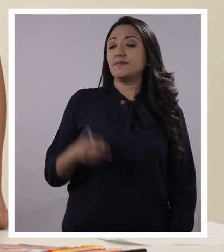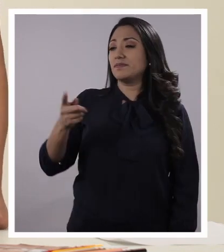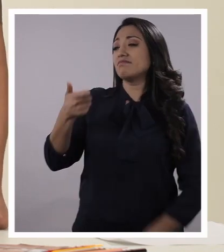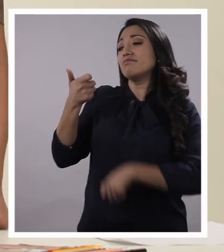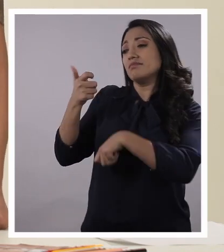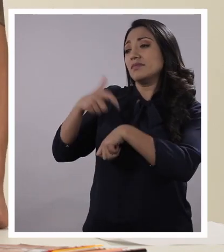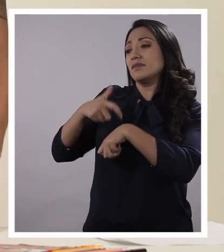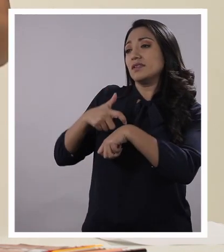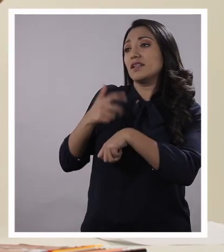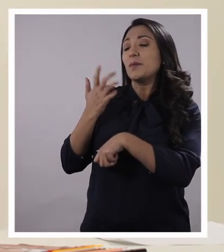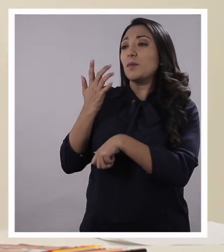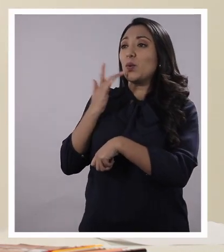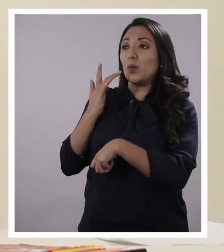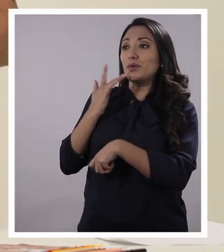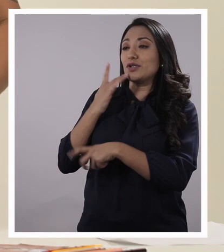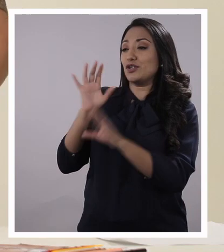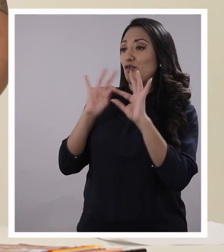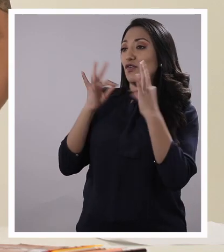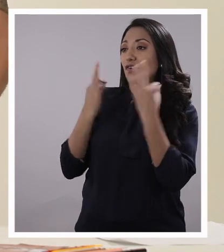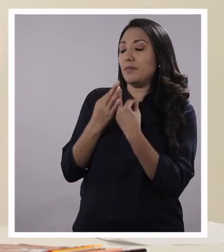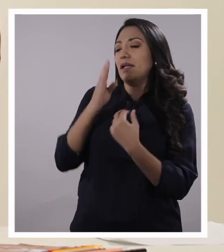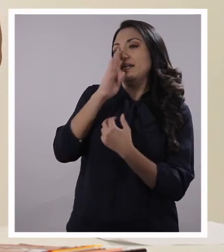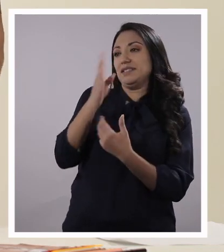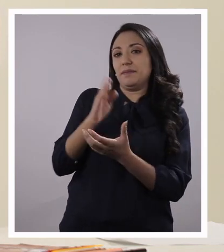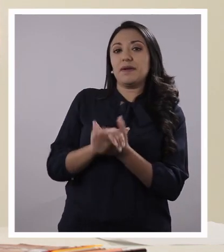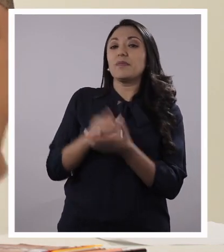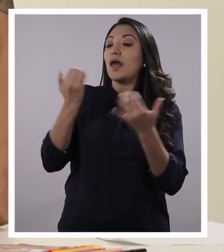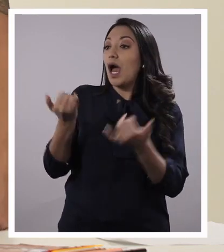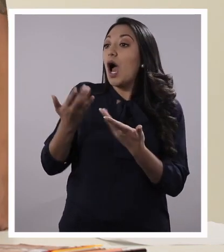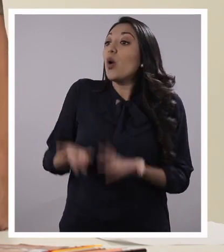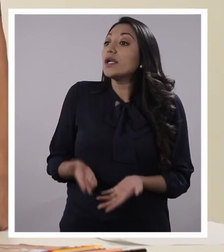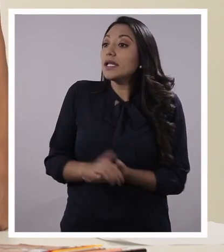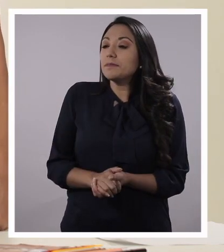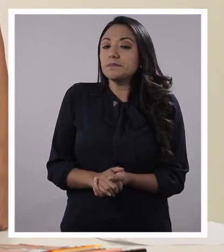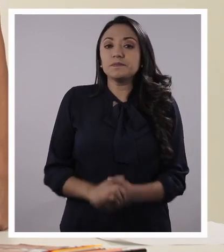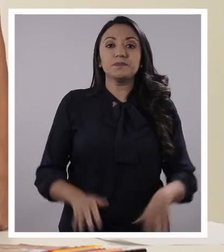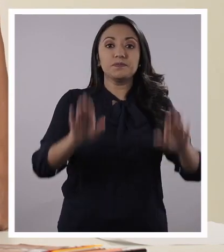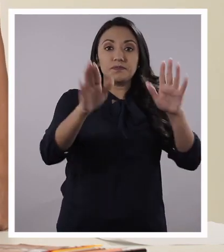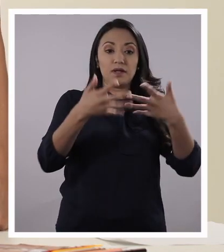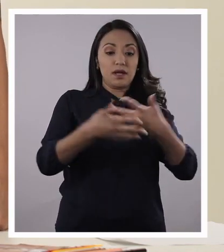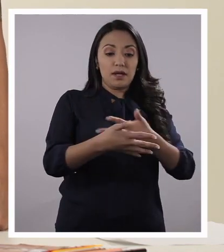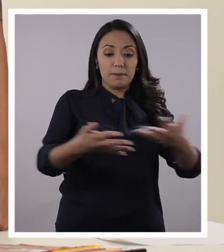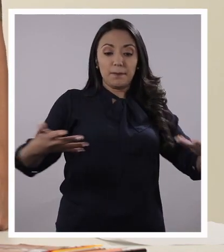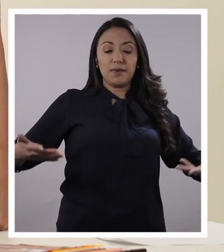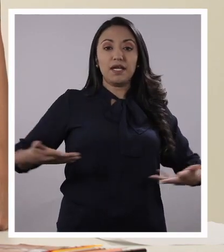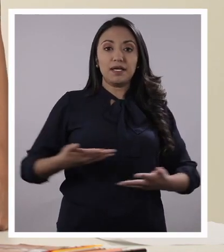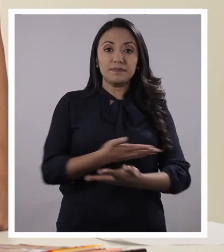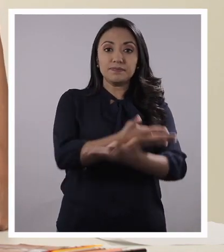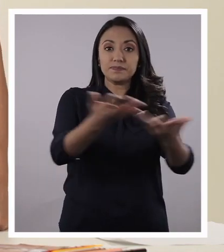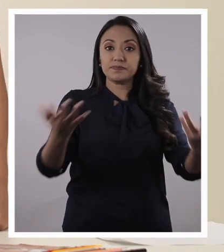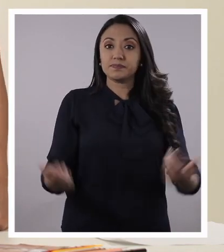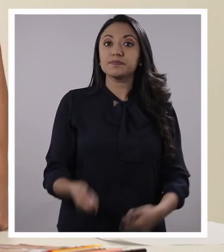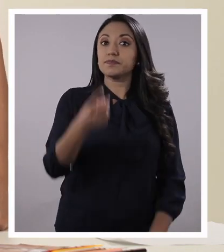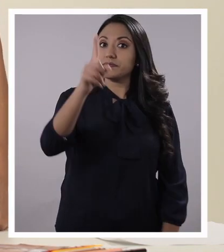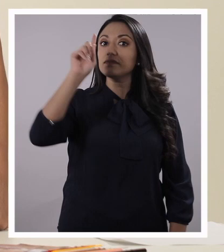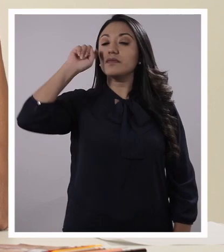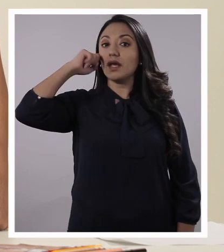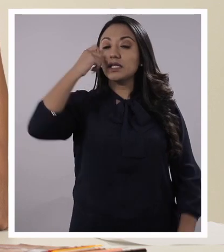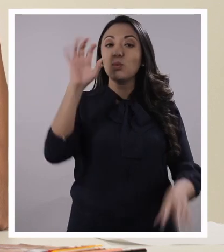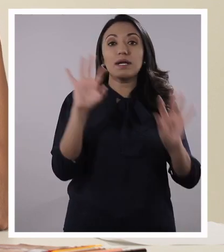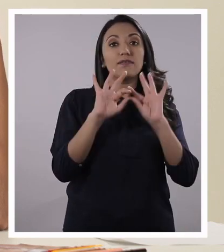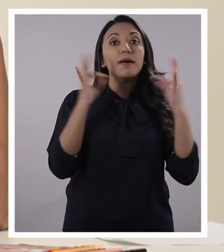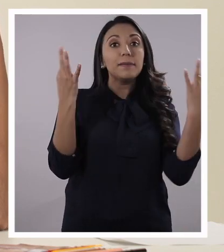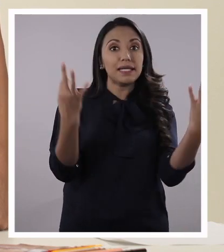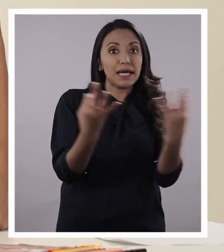en familia es lo que necesitamos siempre. Rofe, ¿qué vamos a hacer el día de hoy? A ver, Panchito, mire todo lo que tenemos aquí. Como estamos hablando de la